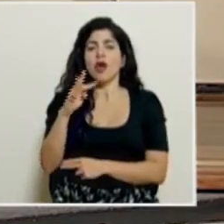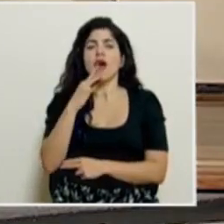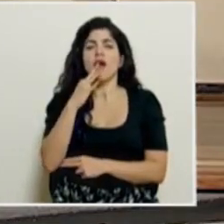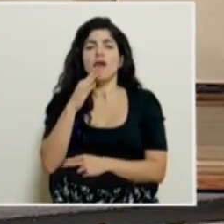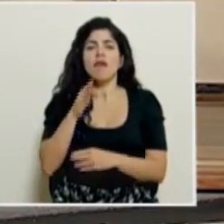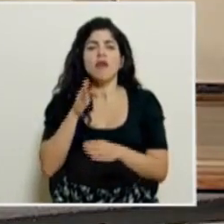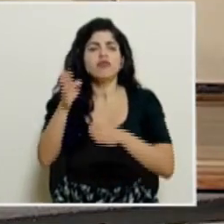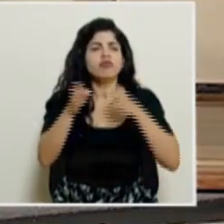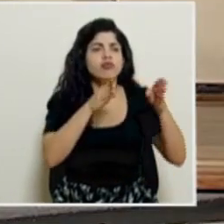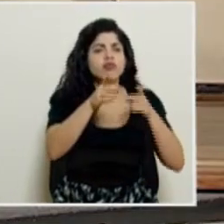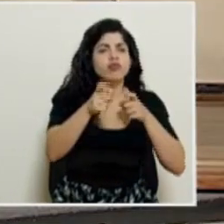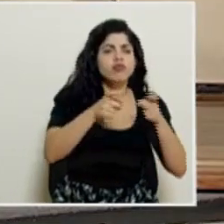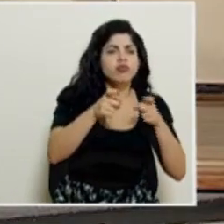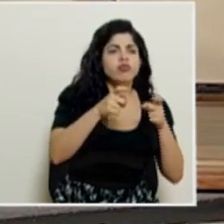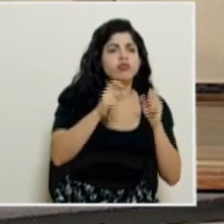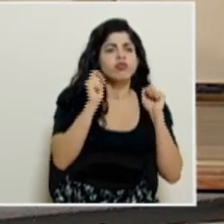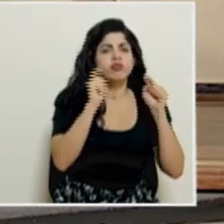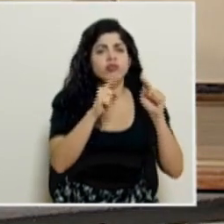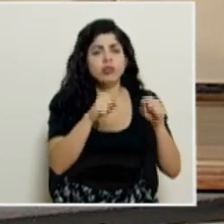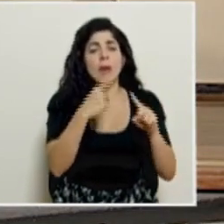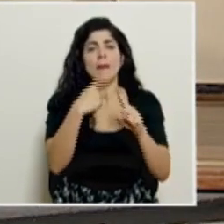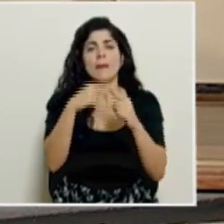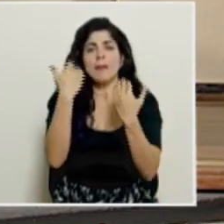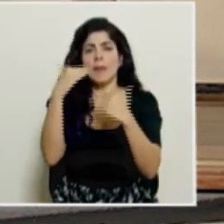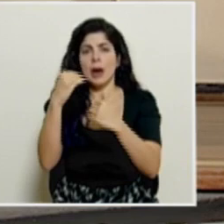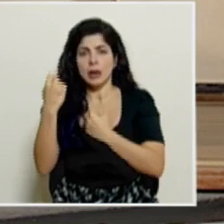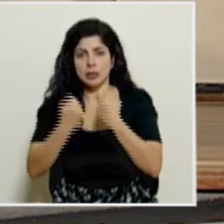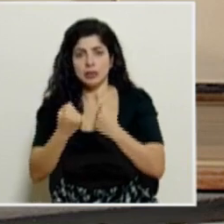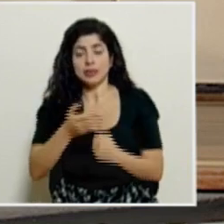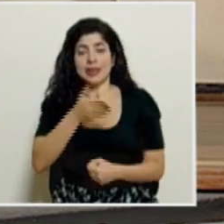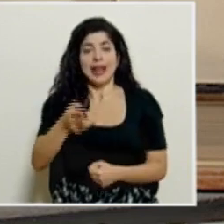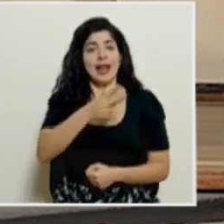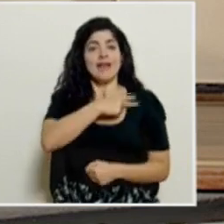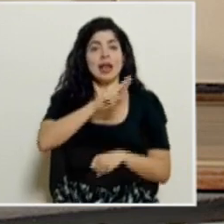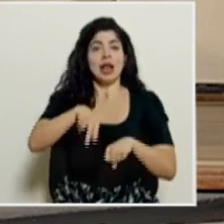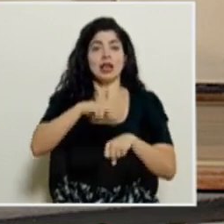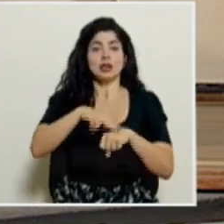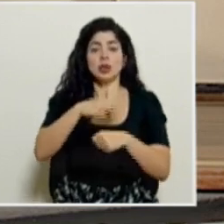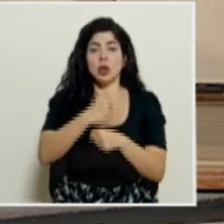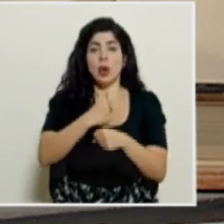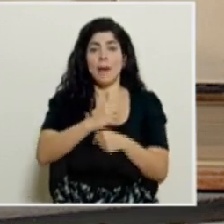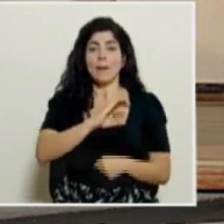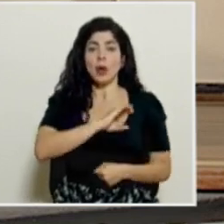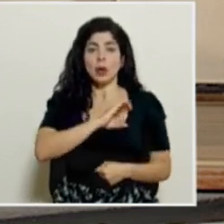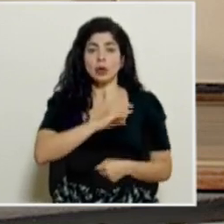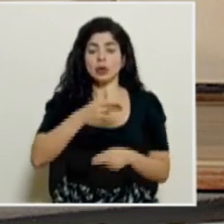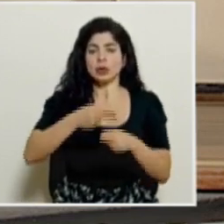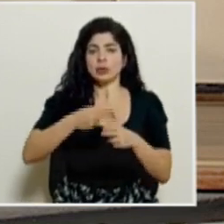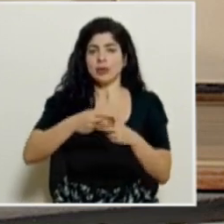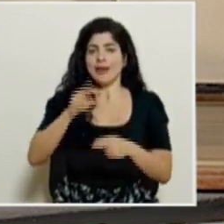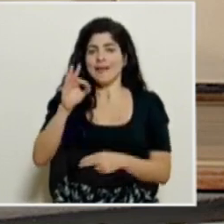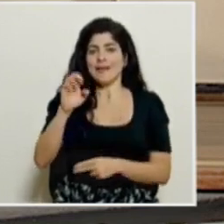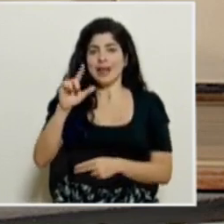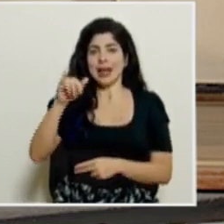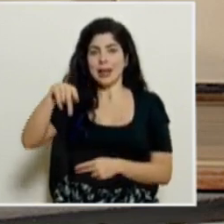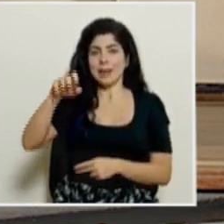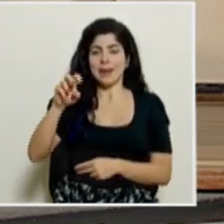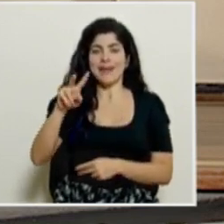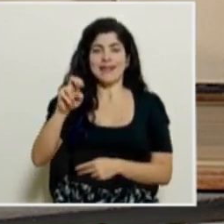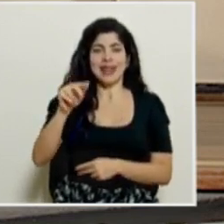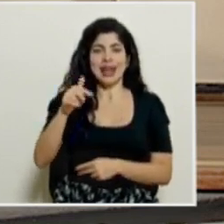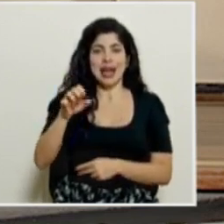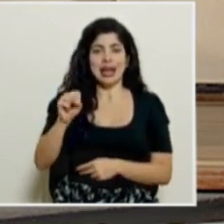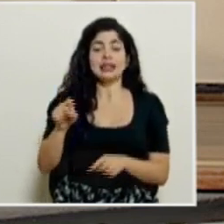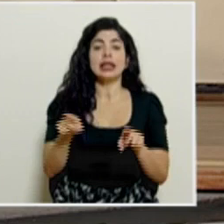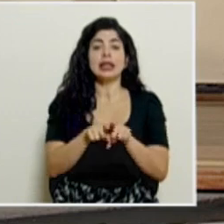operativos para el control de aforo y restricción vehicular, al jefe nacional de operaciones policiales, el señor Felipe Venegas, y